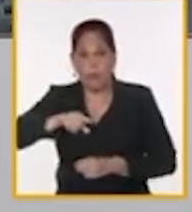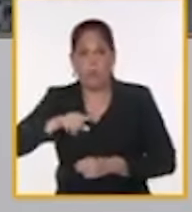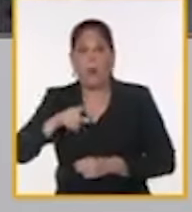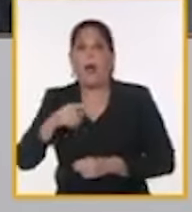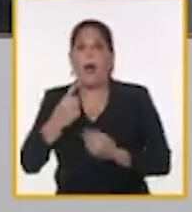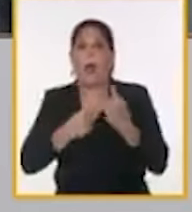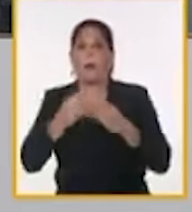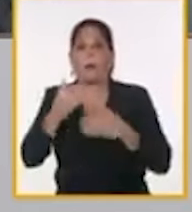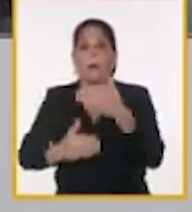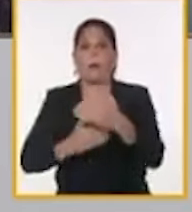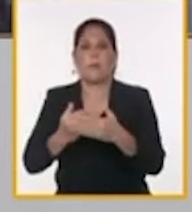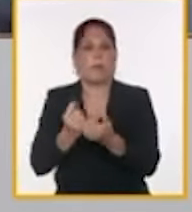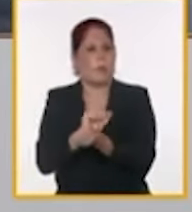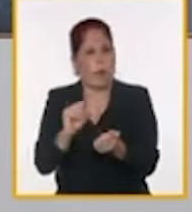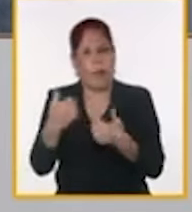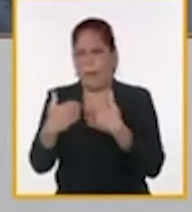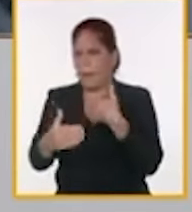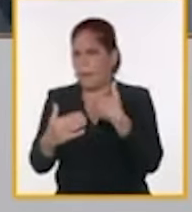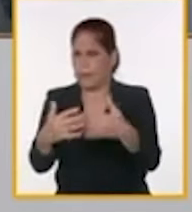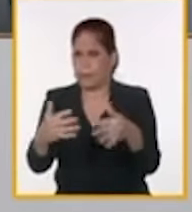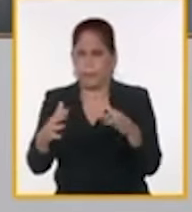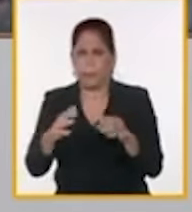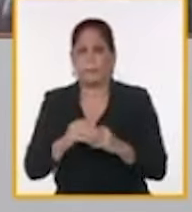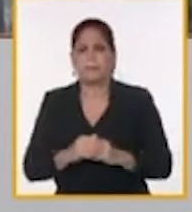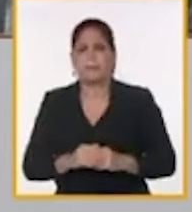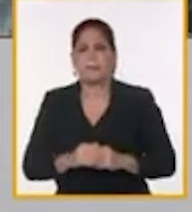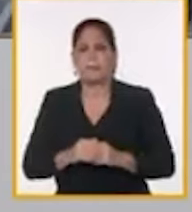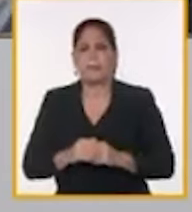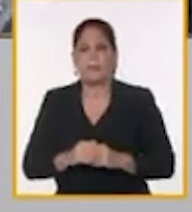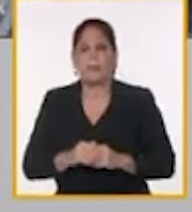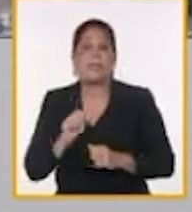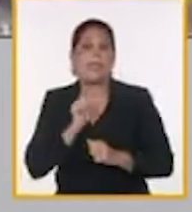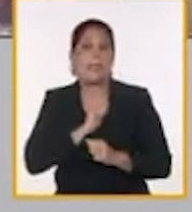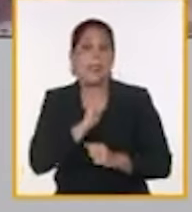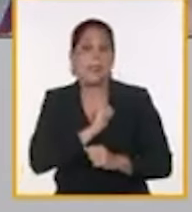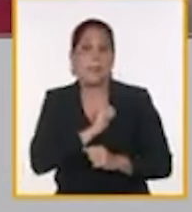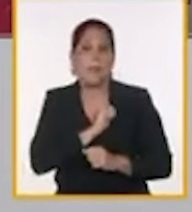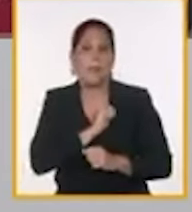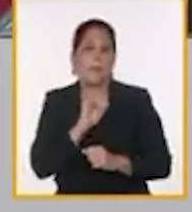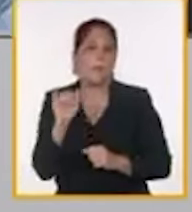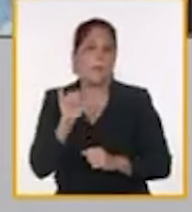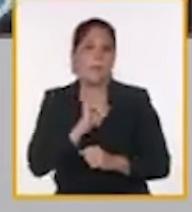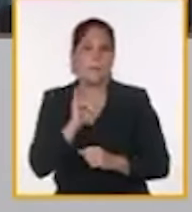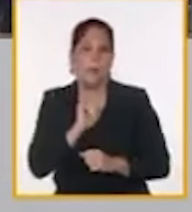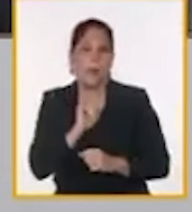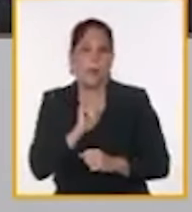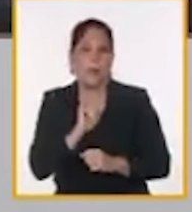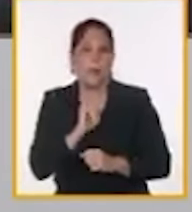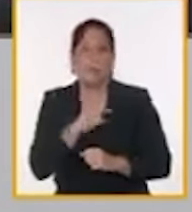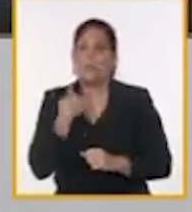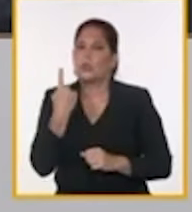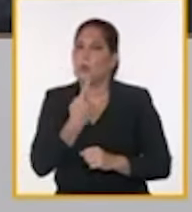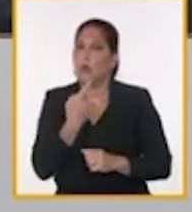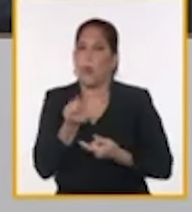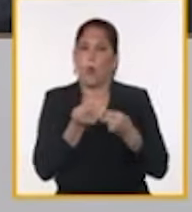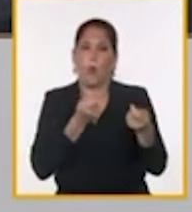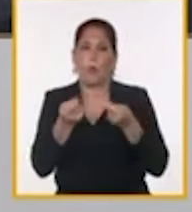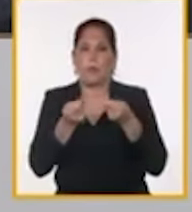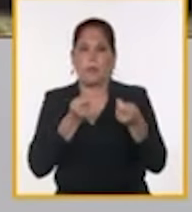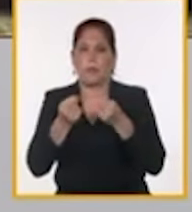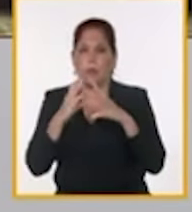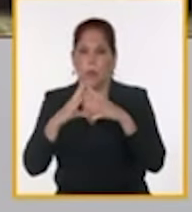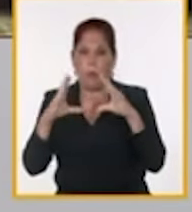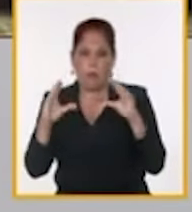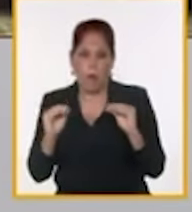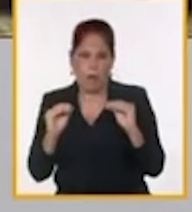liberando los procedimientos y tratando de ir acercando todo lo relacionado con la comercialización de vehículos en